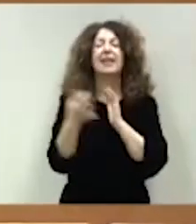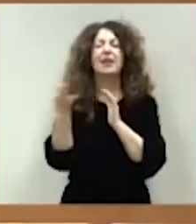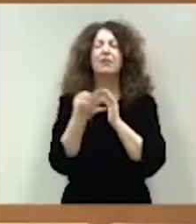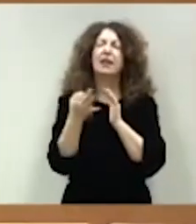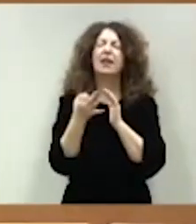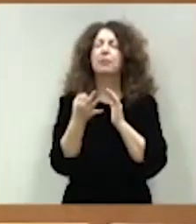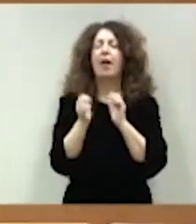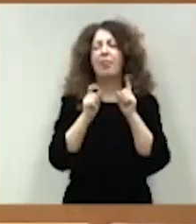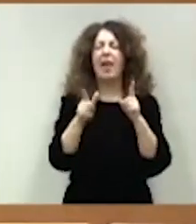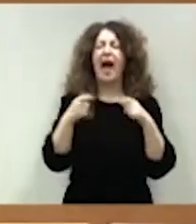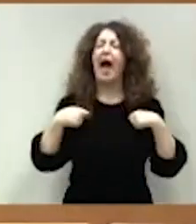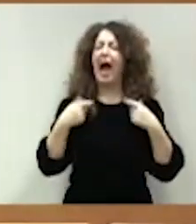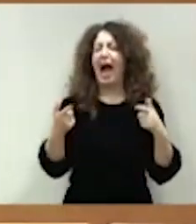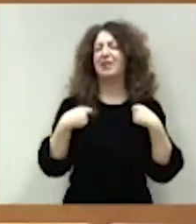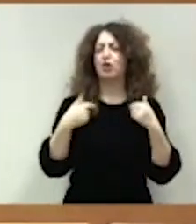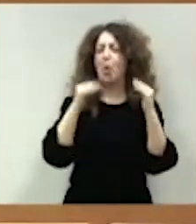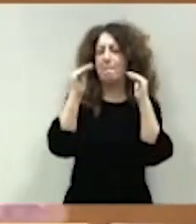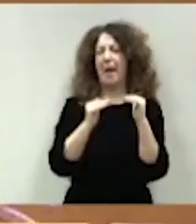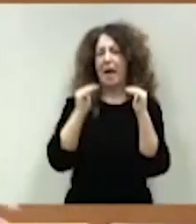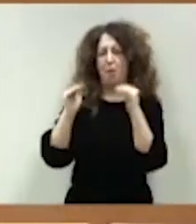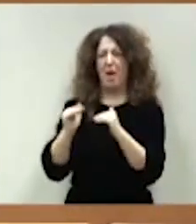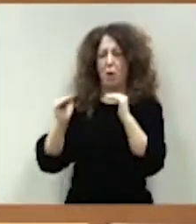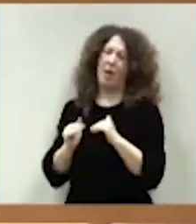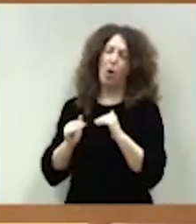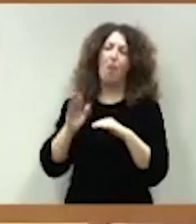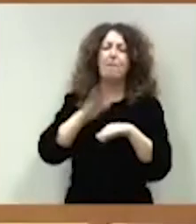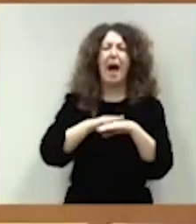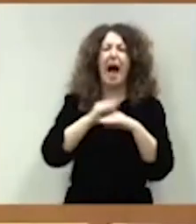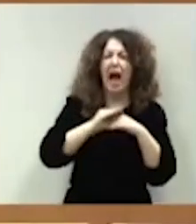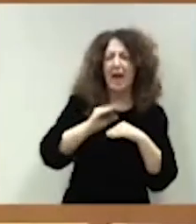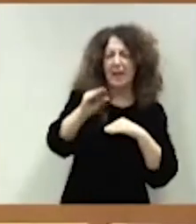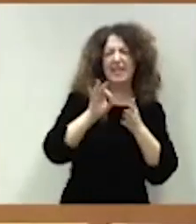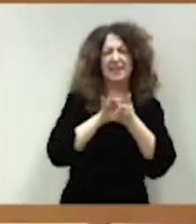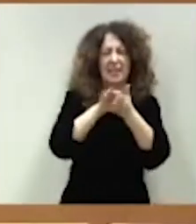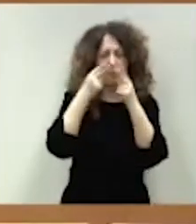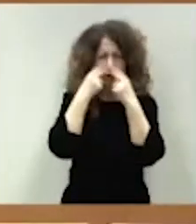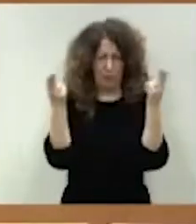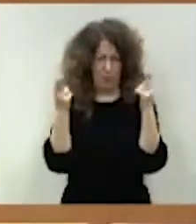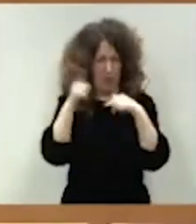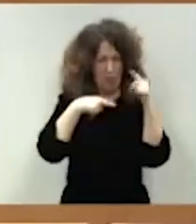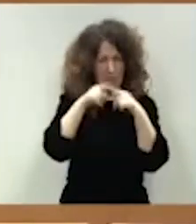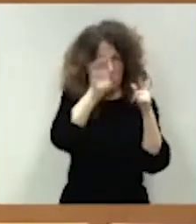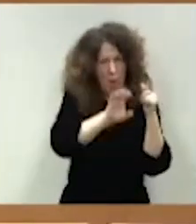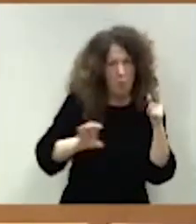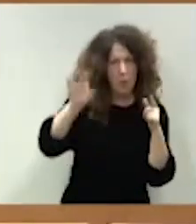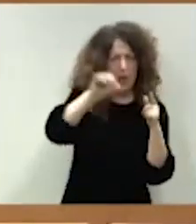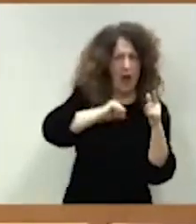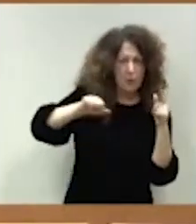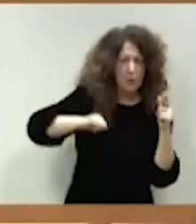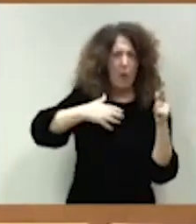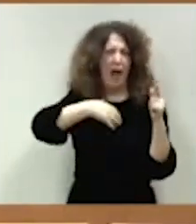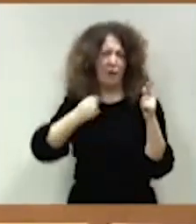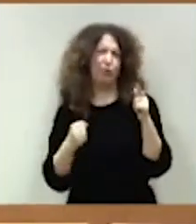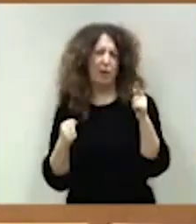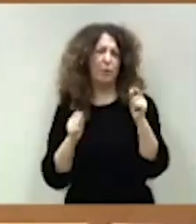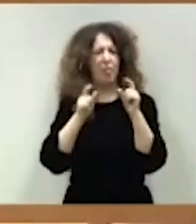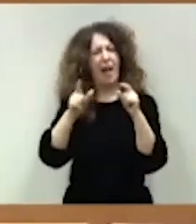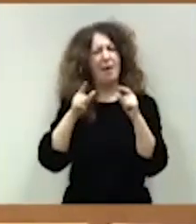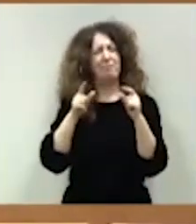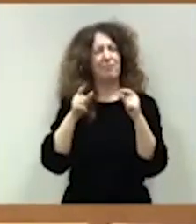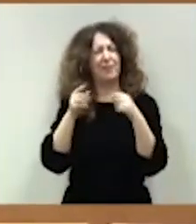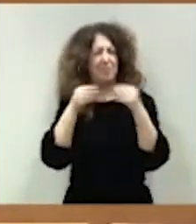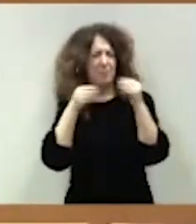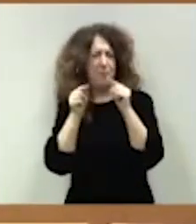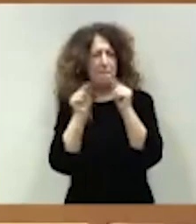menos margen de gasto para los servicios públicos de esas Administraciones territoriales. También quiero